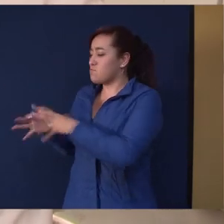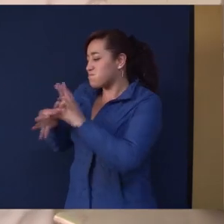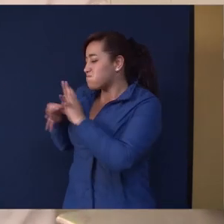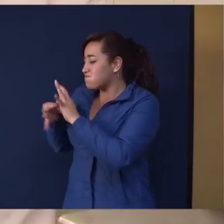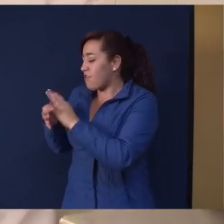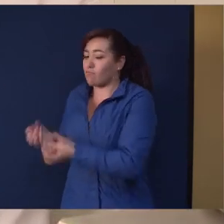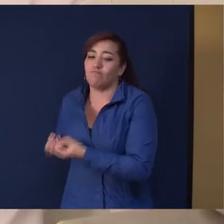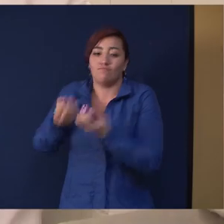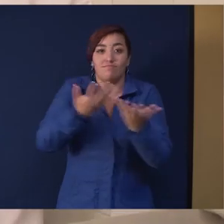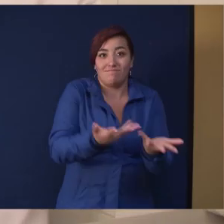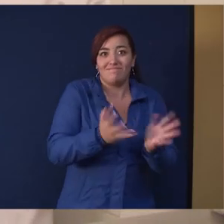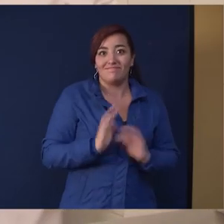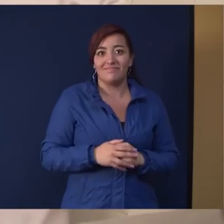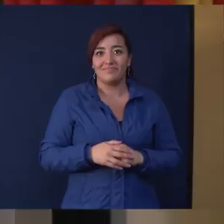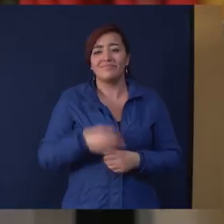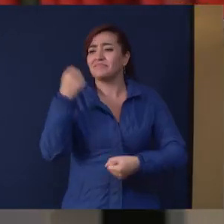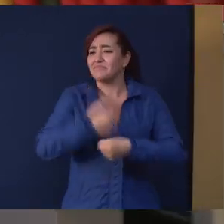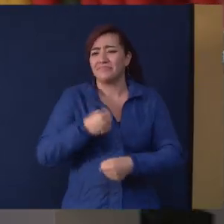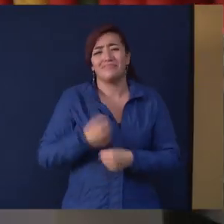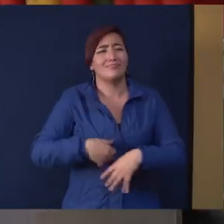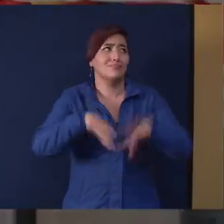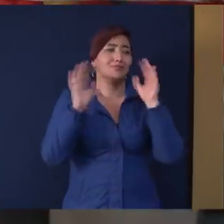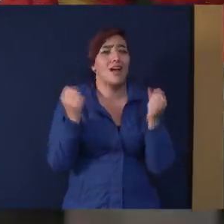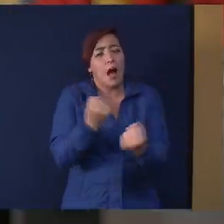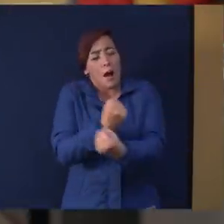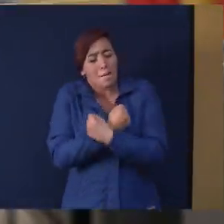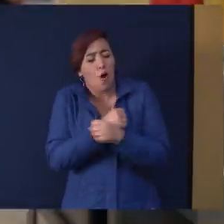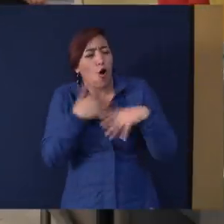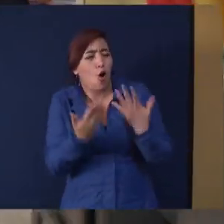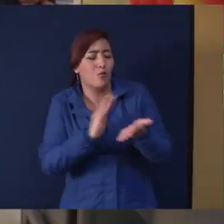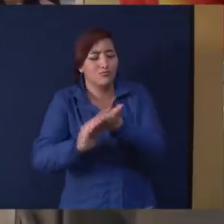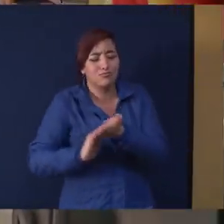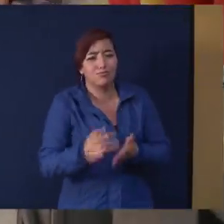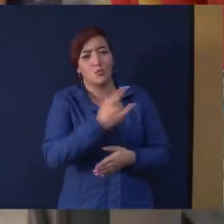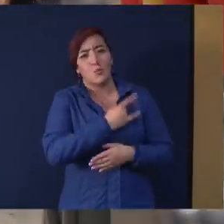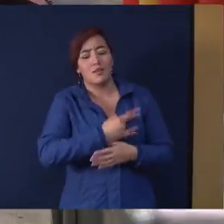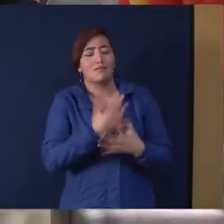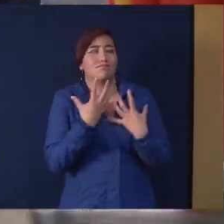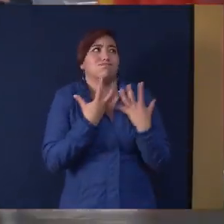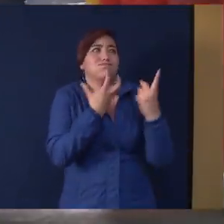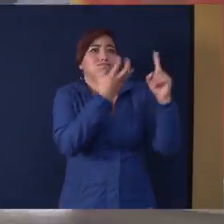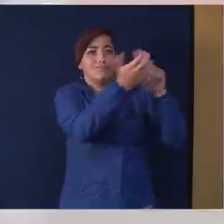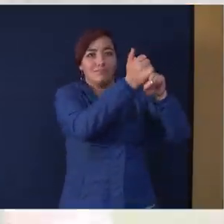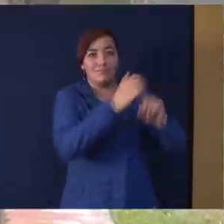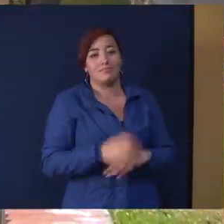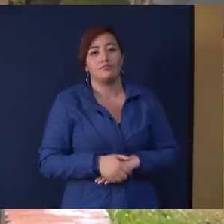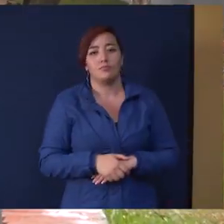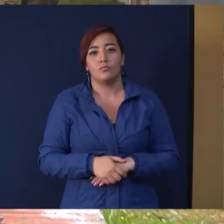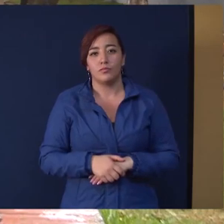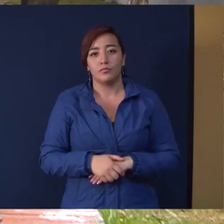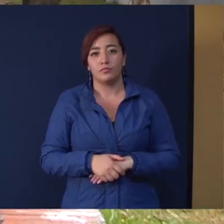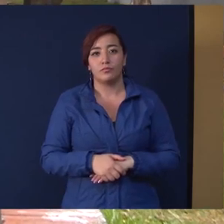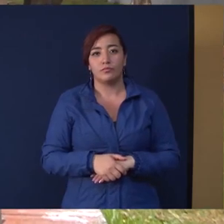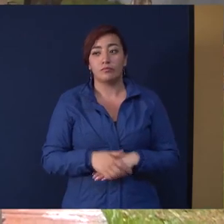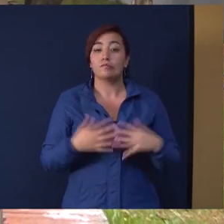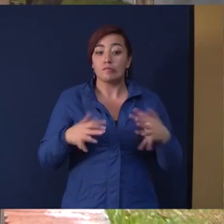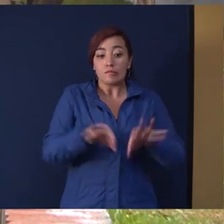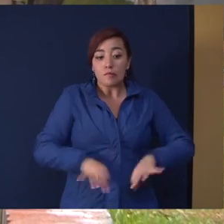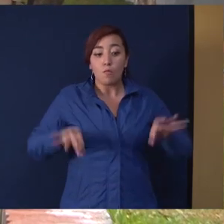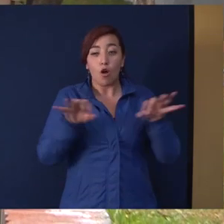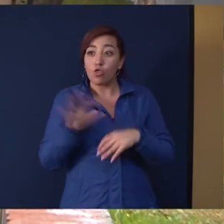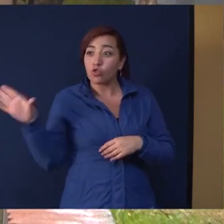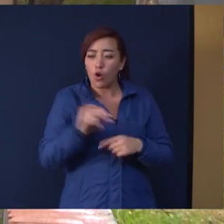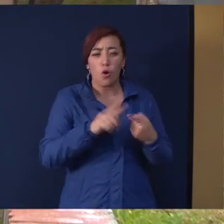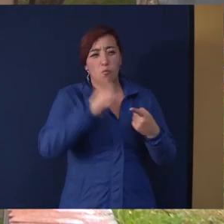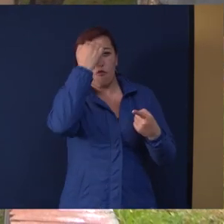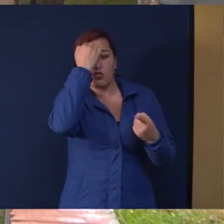un trabajo en equipo es un trabajo que se hace con todo el amor por la recuperación de la universidad que queremos Muy importante que estemos participando